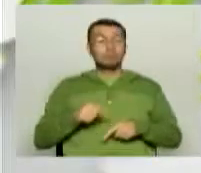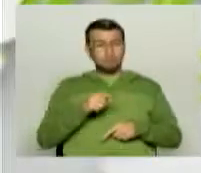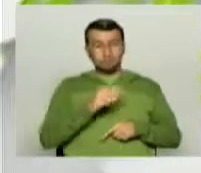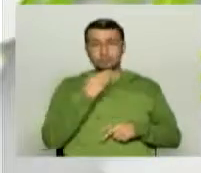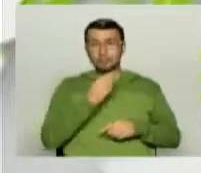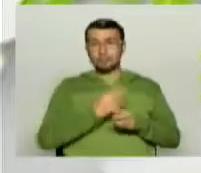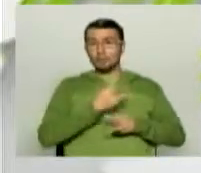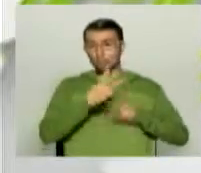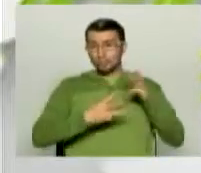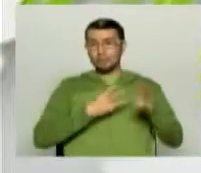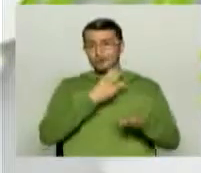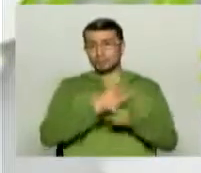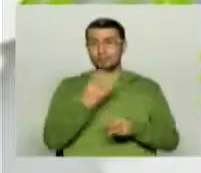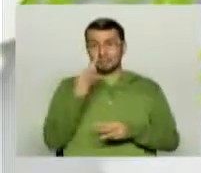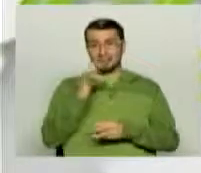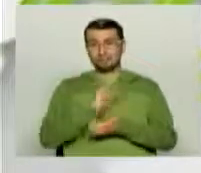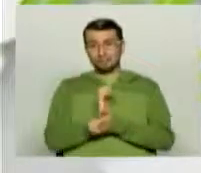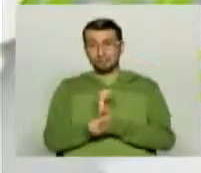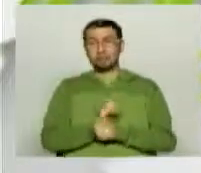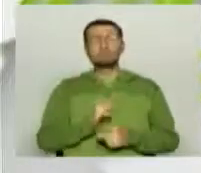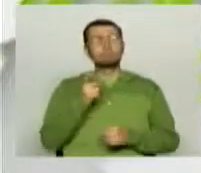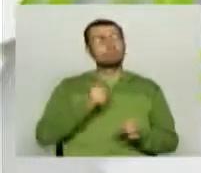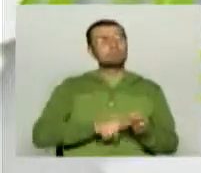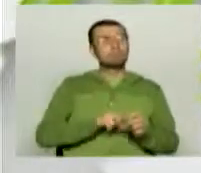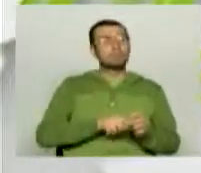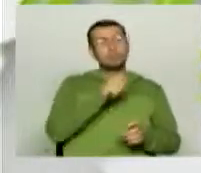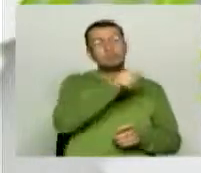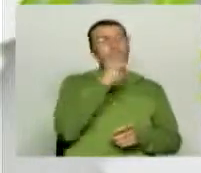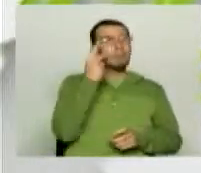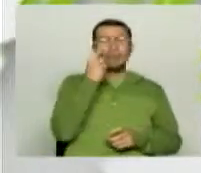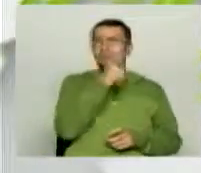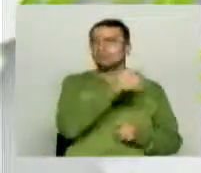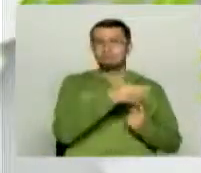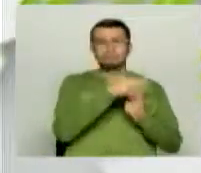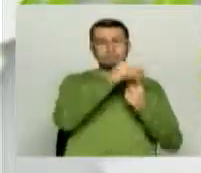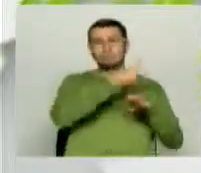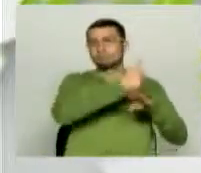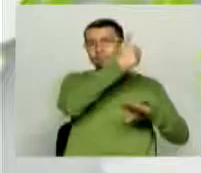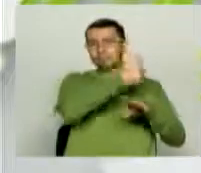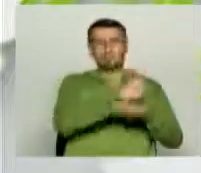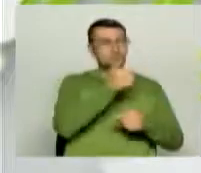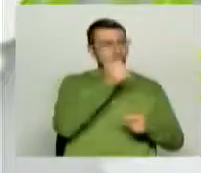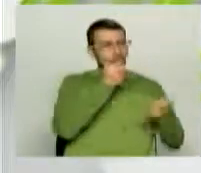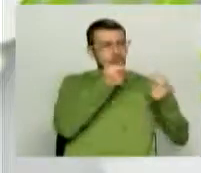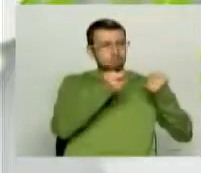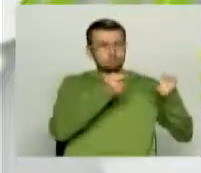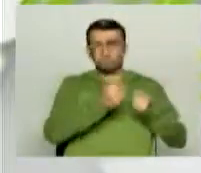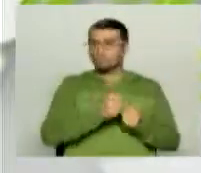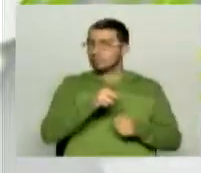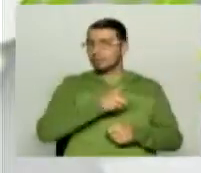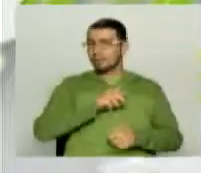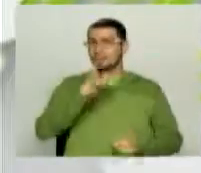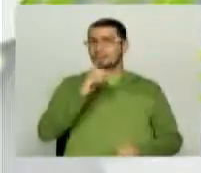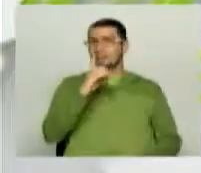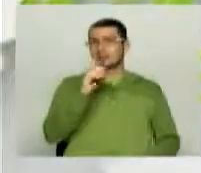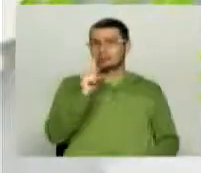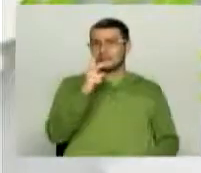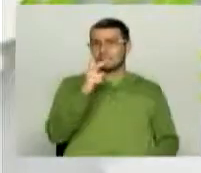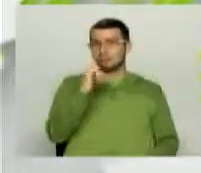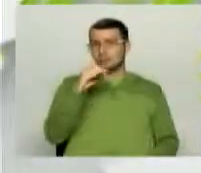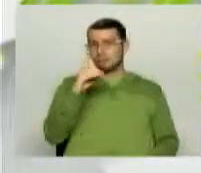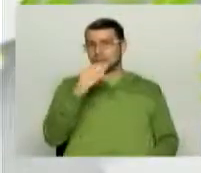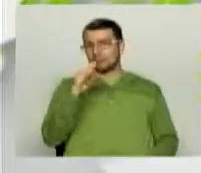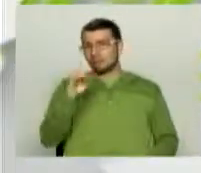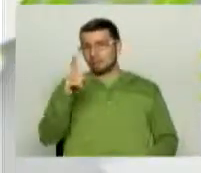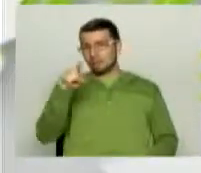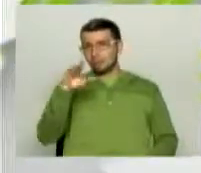está la producción desde la ciudad de Pereira, la lidera David Escobar, está nuestra compañera